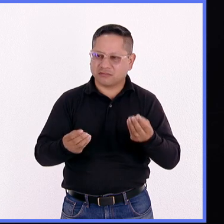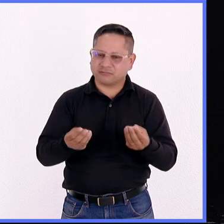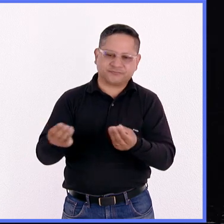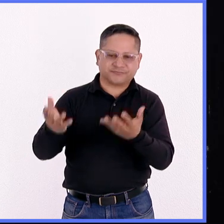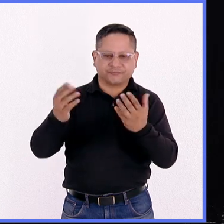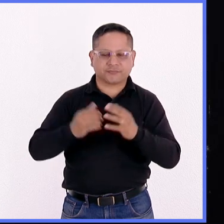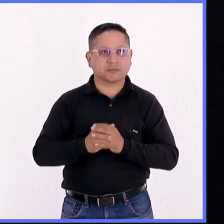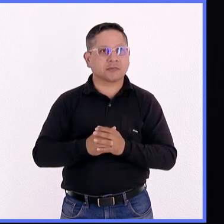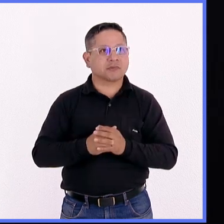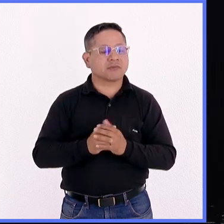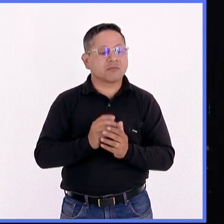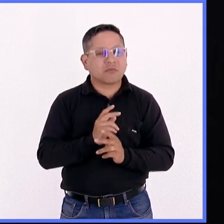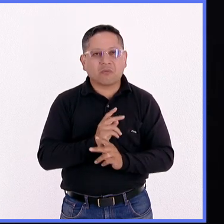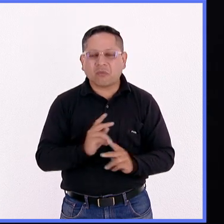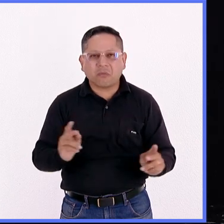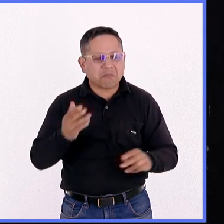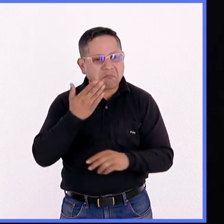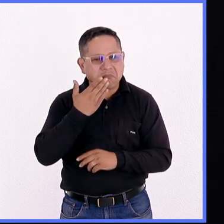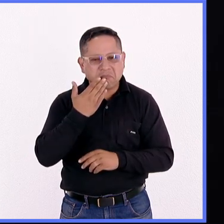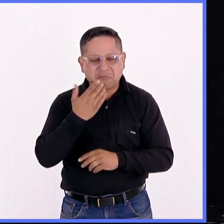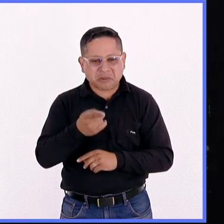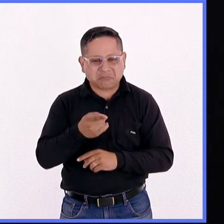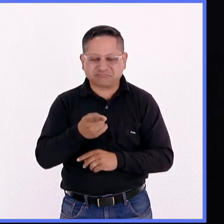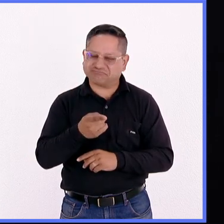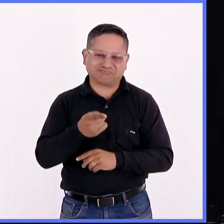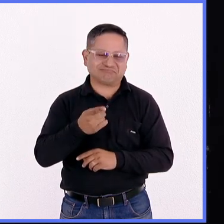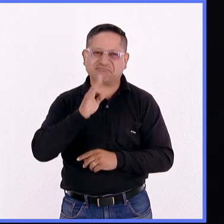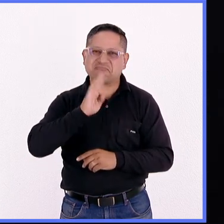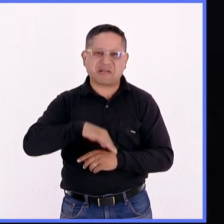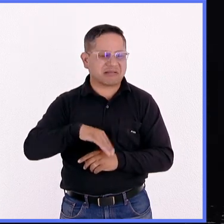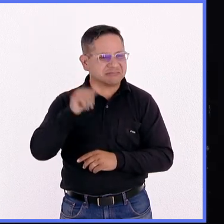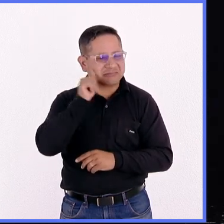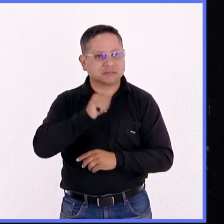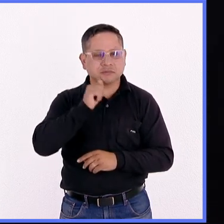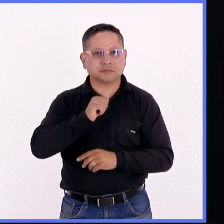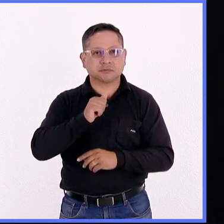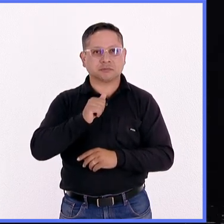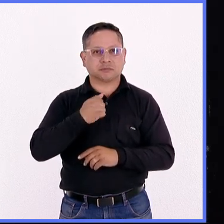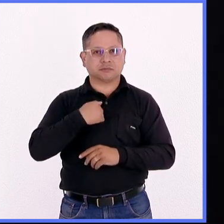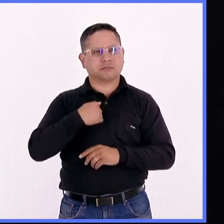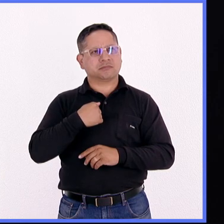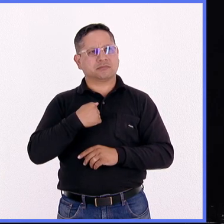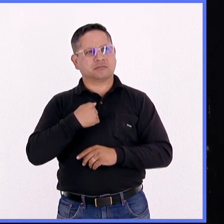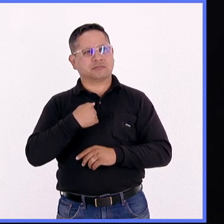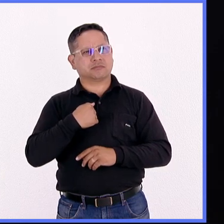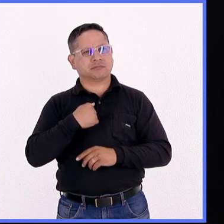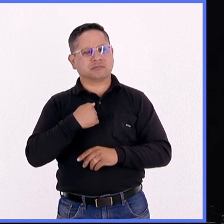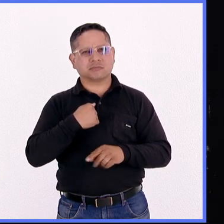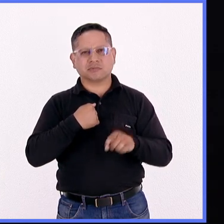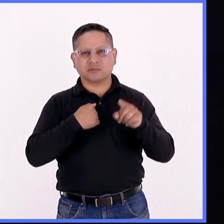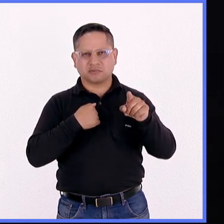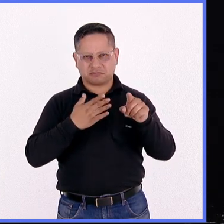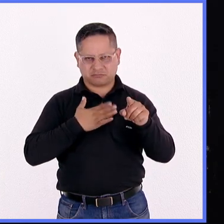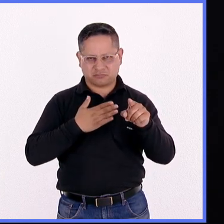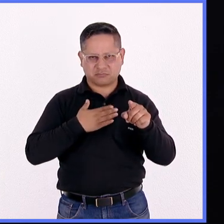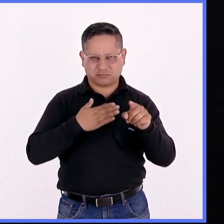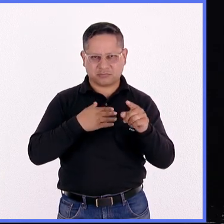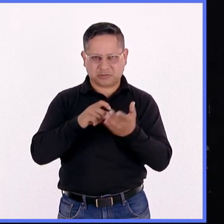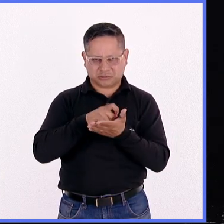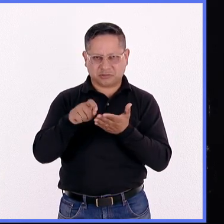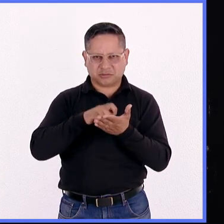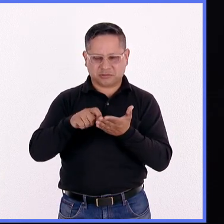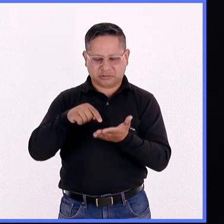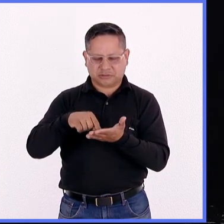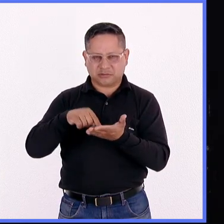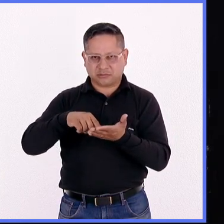todo estaba mal. Sin embargo, un día me percaté de que él había retomado justamente uno de mis artículos que